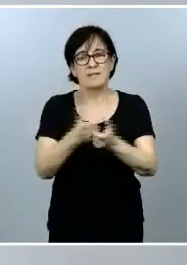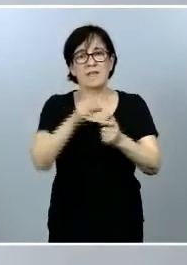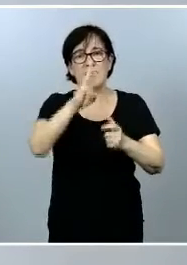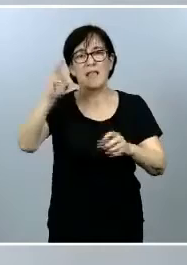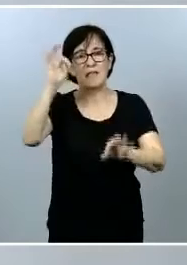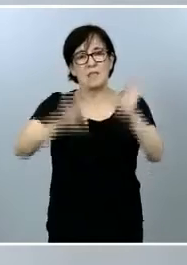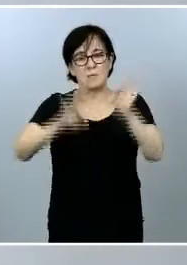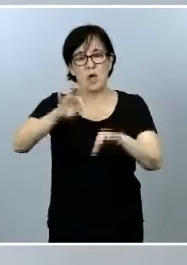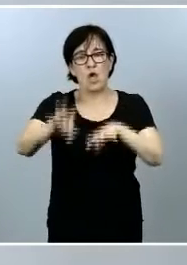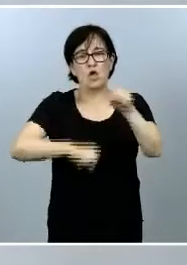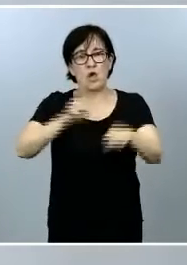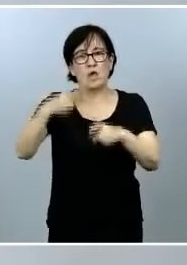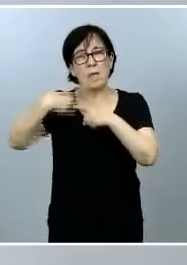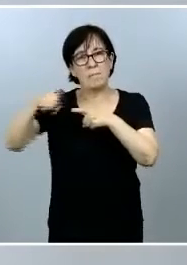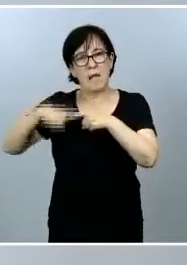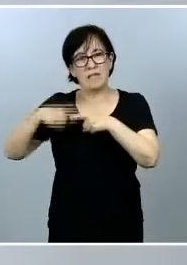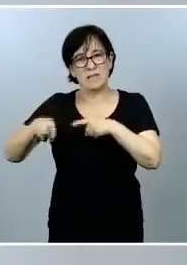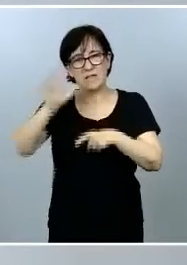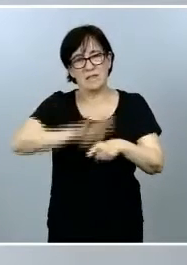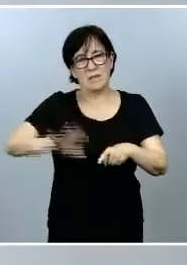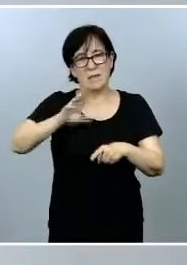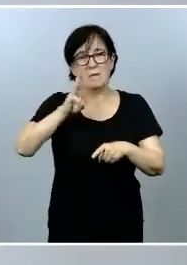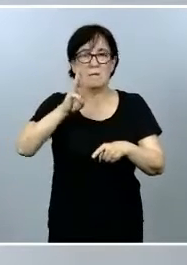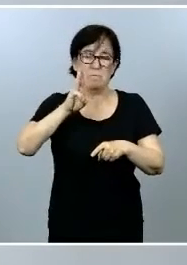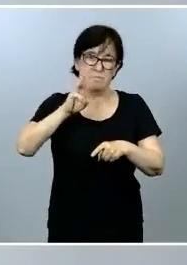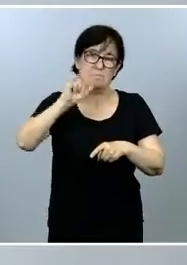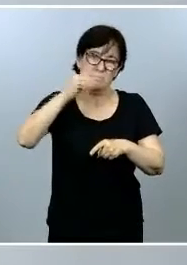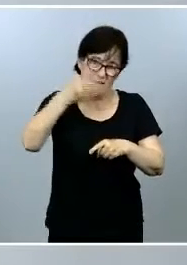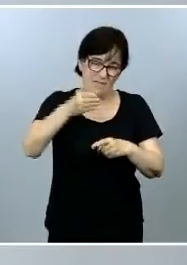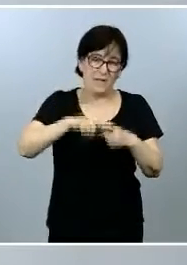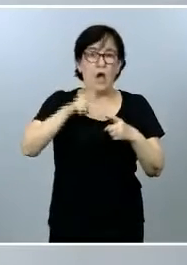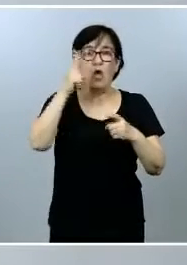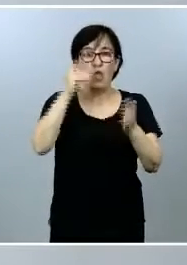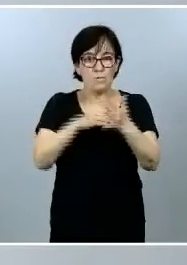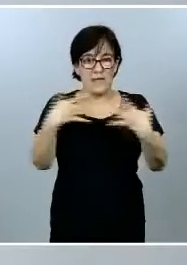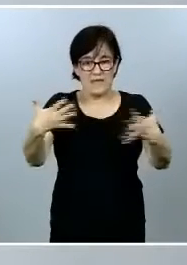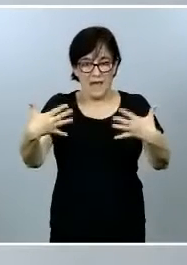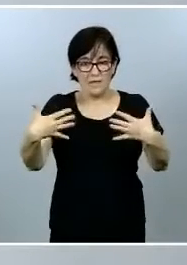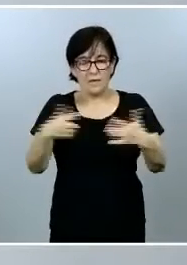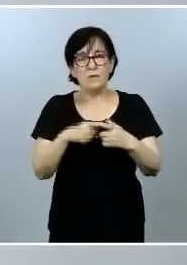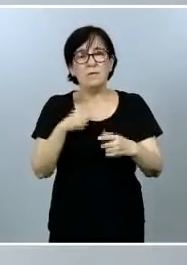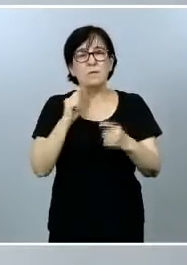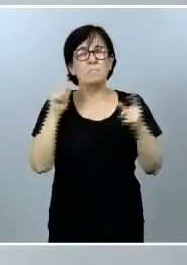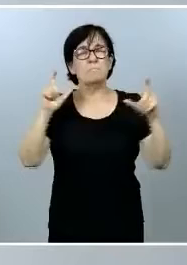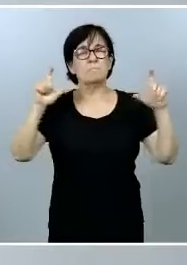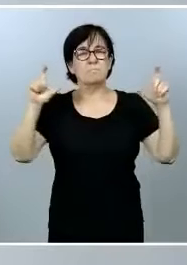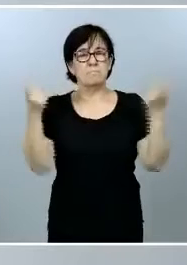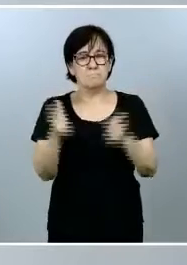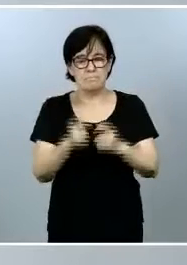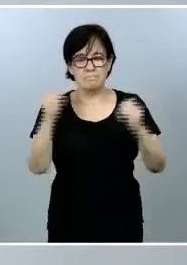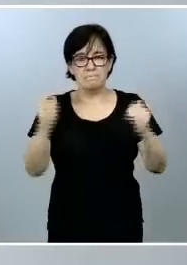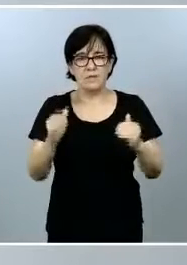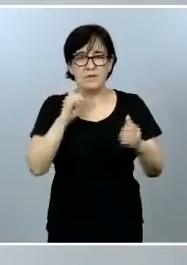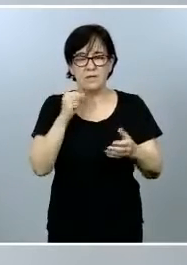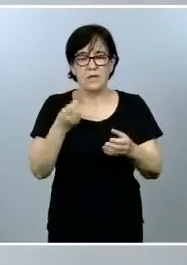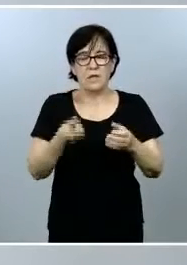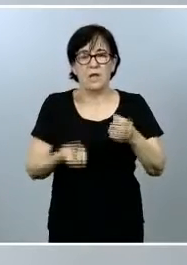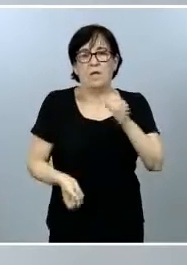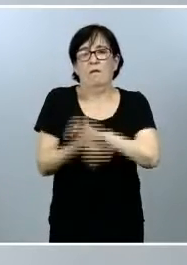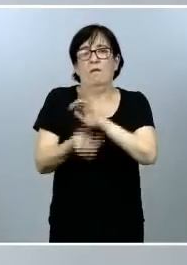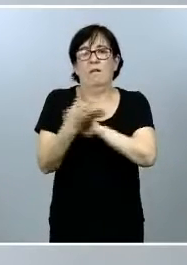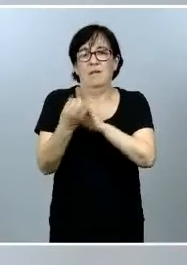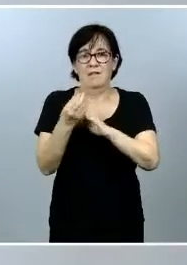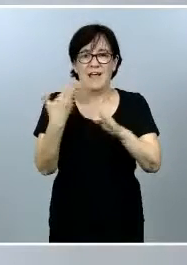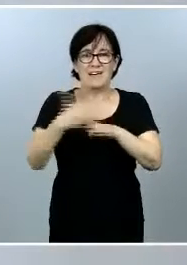nacional de materiales en relación con el PIB respecto a 2010, una disminución en la generación de residuos de un 15%,